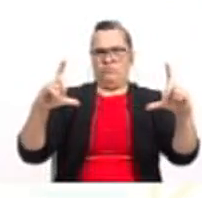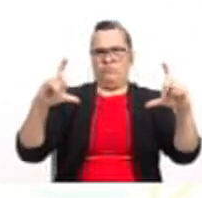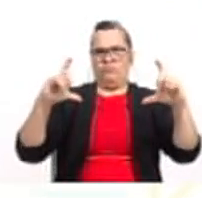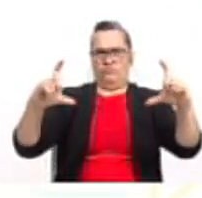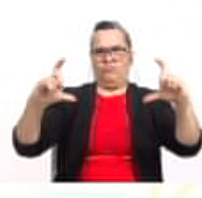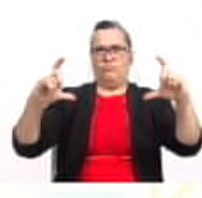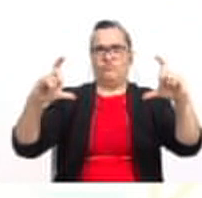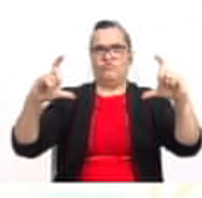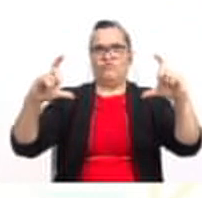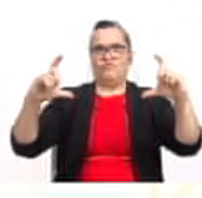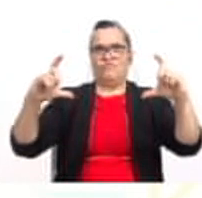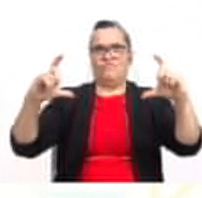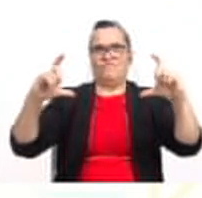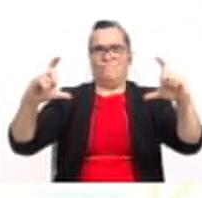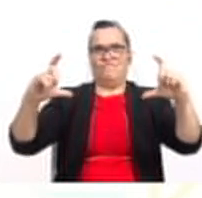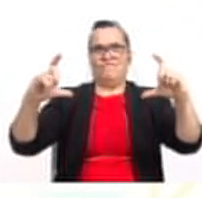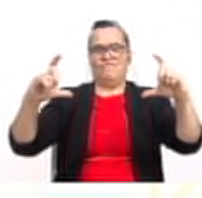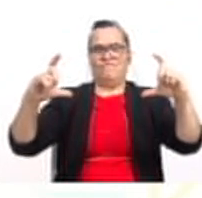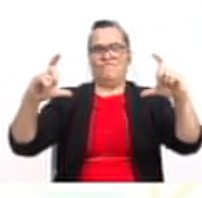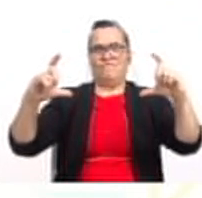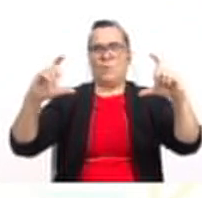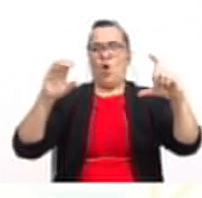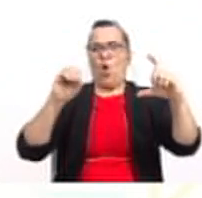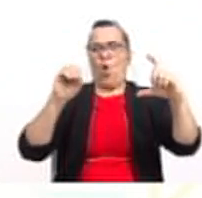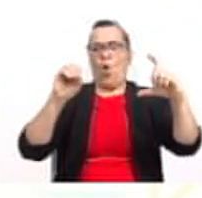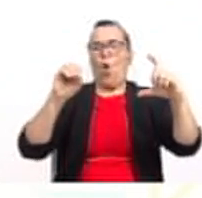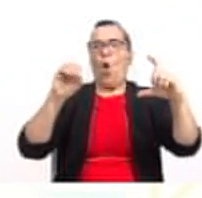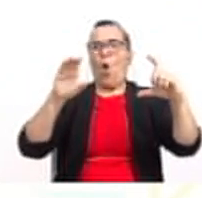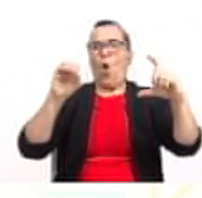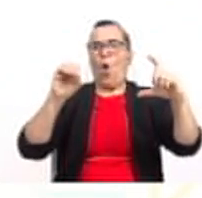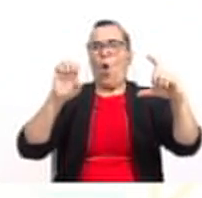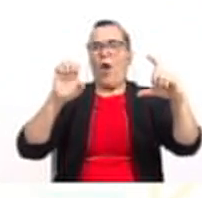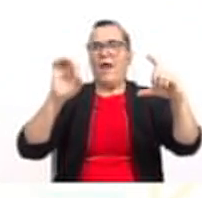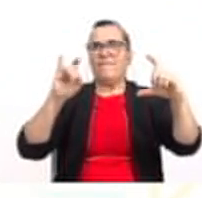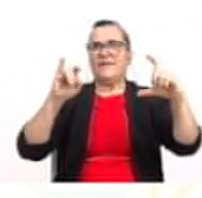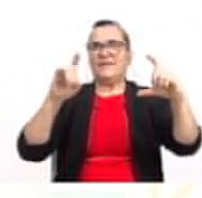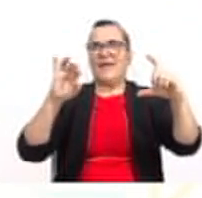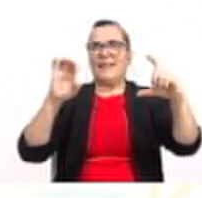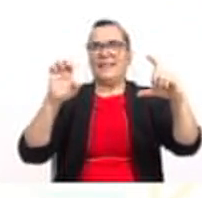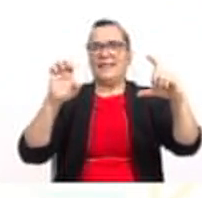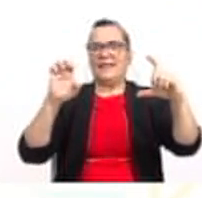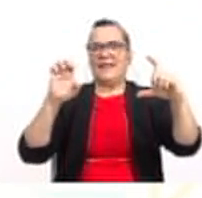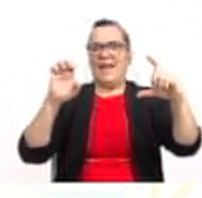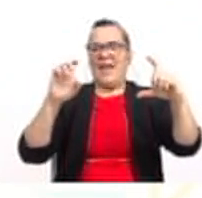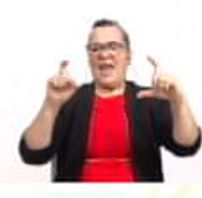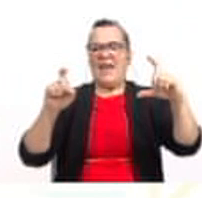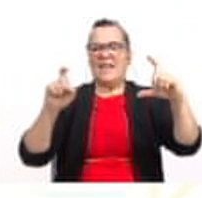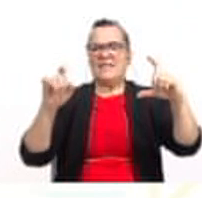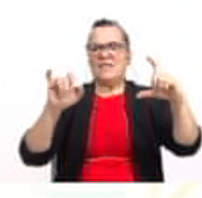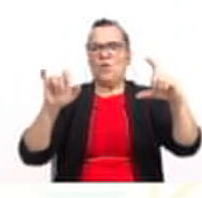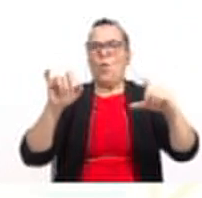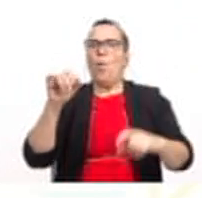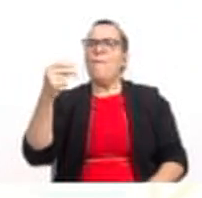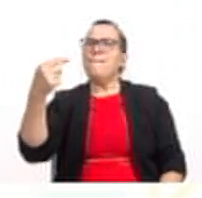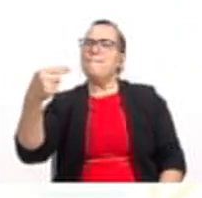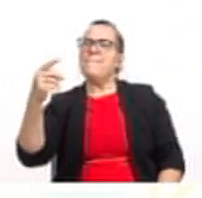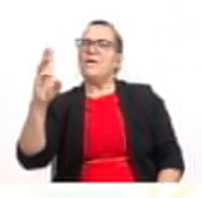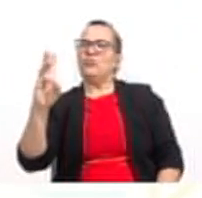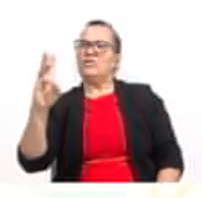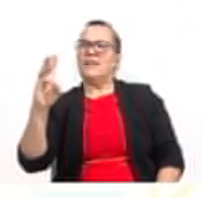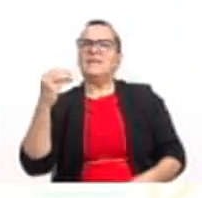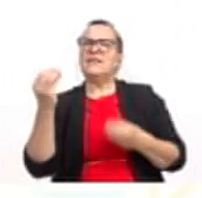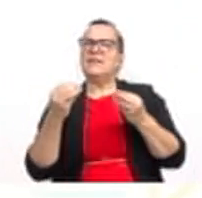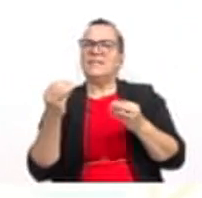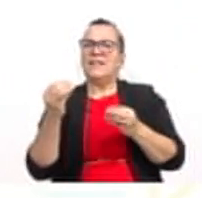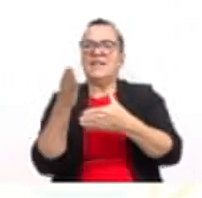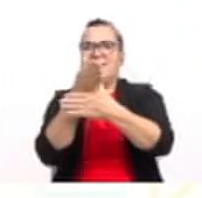coeficiente de x. Observen que el coeficiente de x es menos 6. ¿Qué vamos a hacer con el coeficiente de x? Lo vamos a